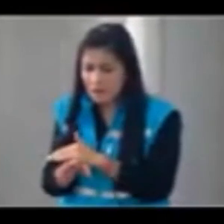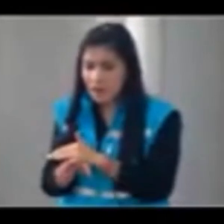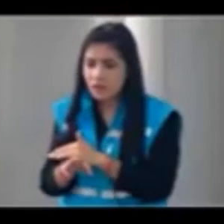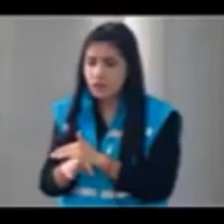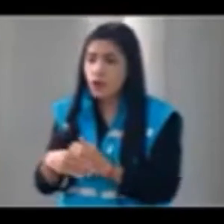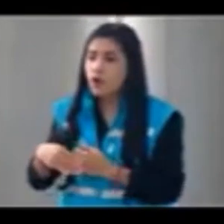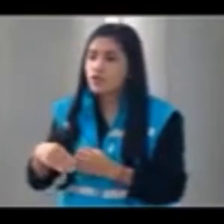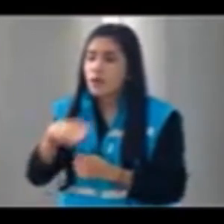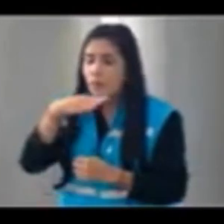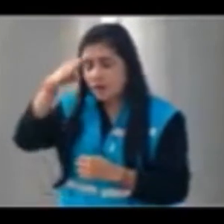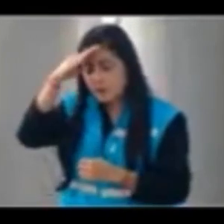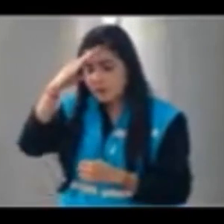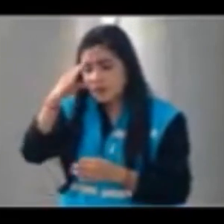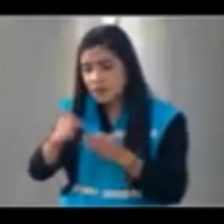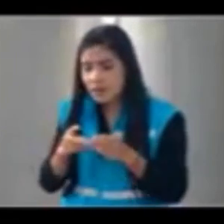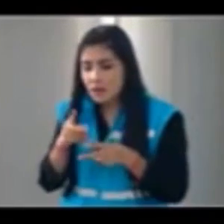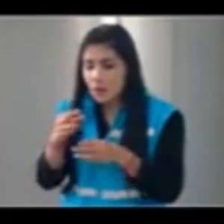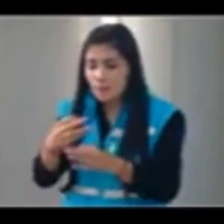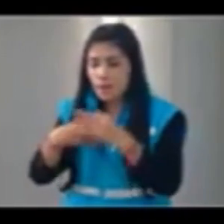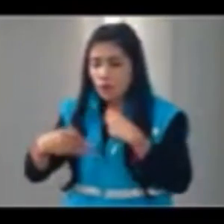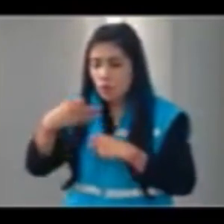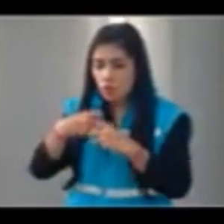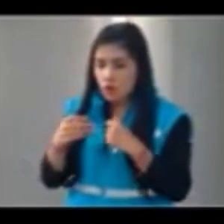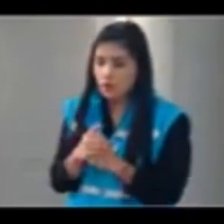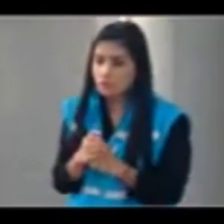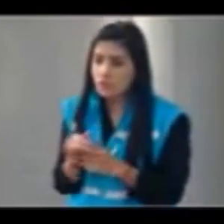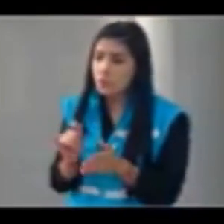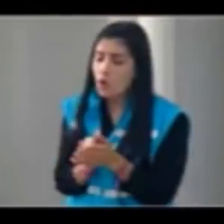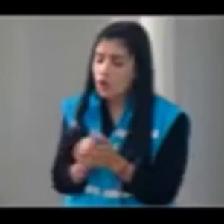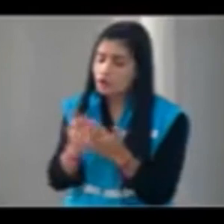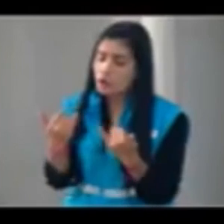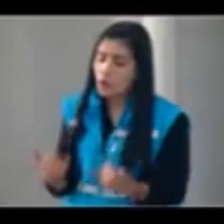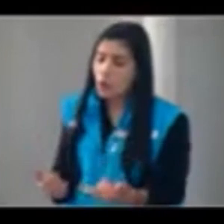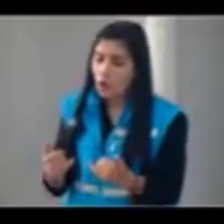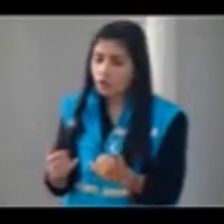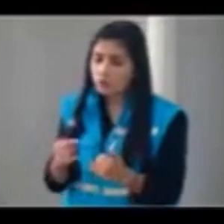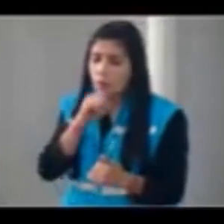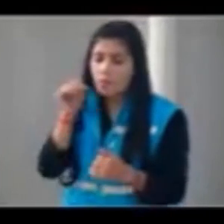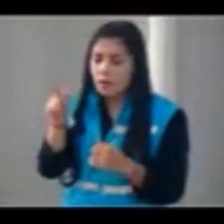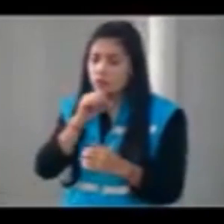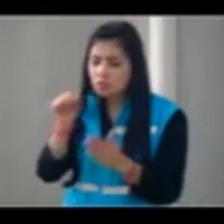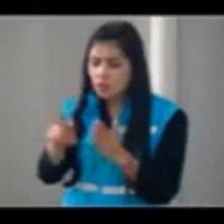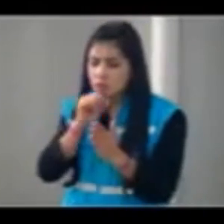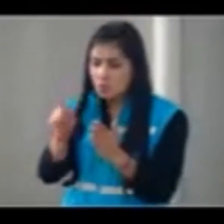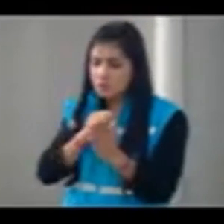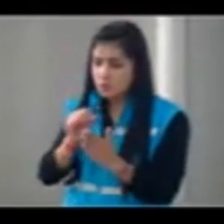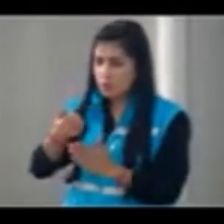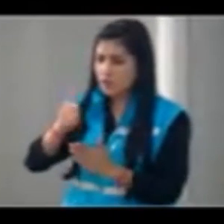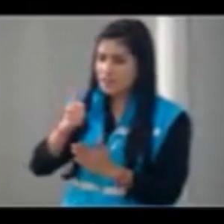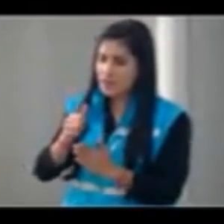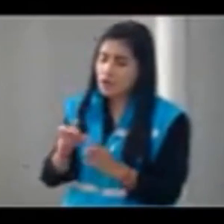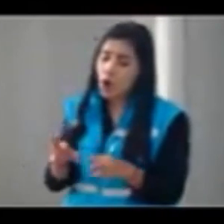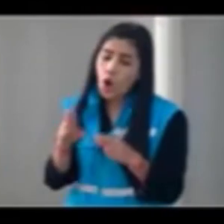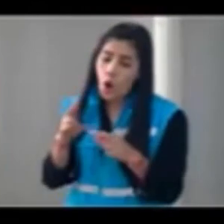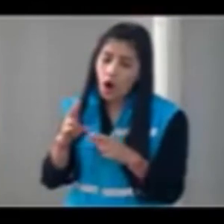medicina y cuida esas son algunas de las preguntas que yo quería dejar hoy señora presidenta y pues yo espero que ojalá la